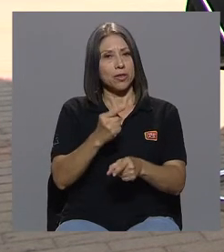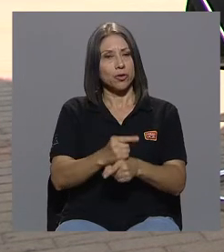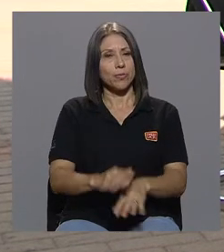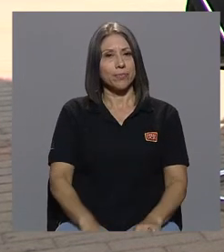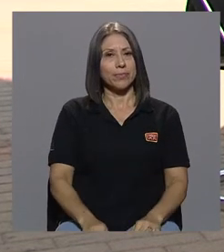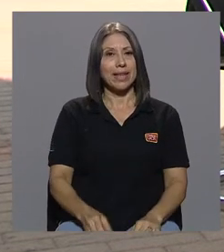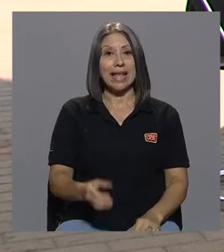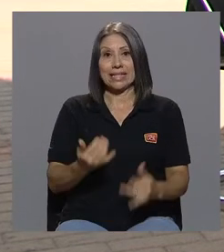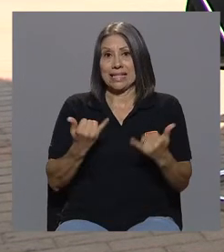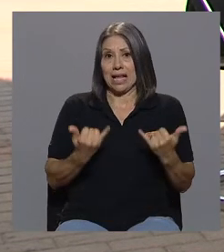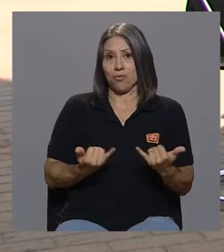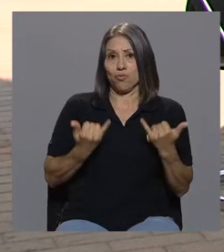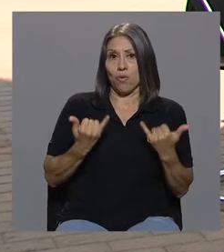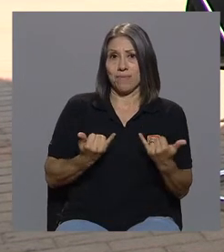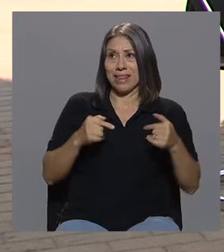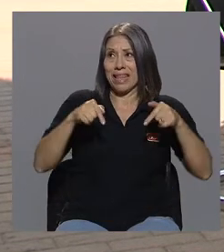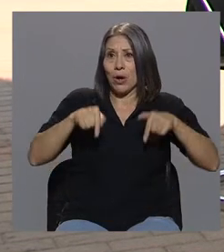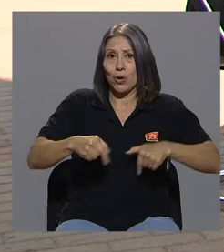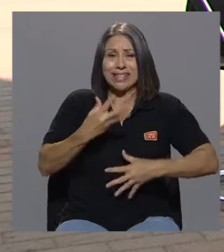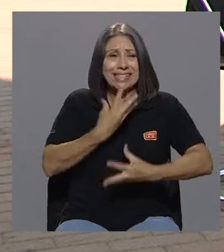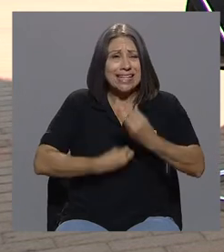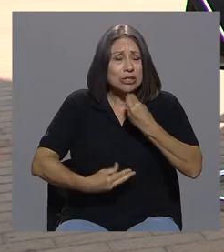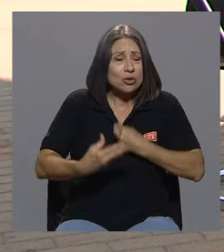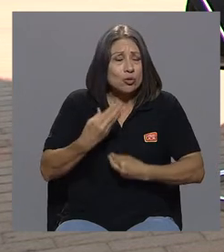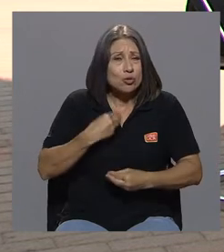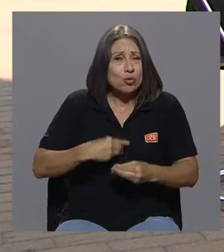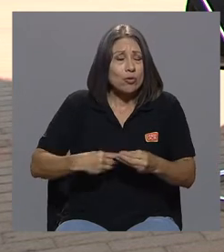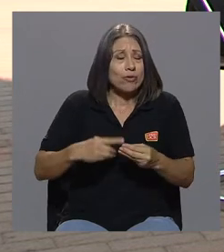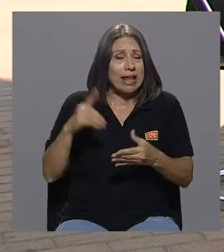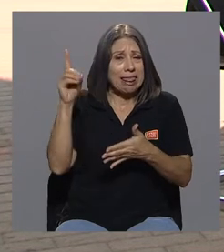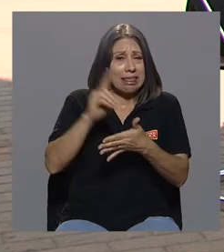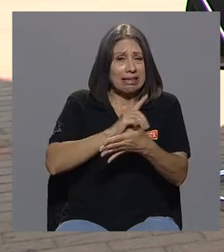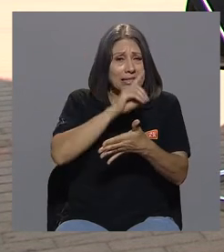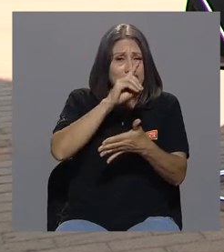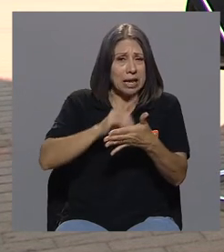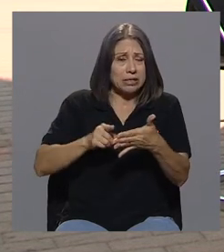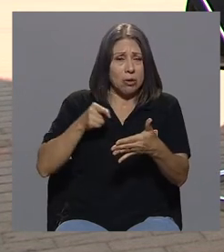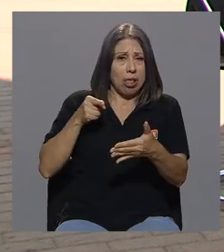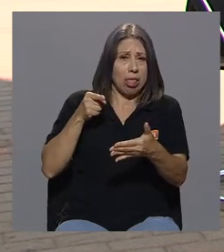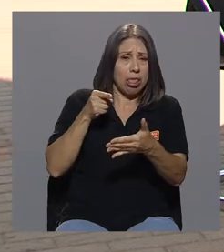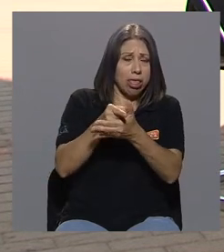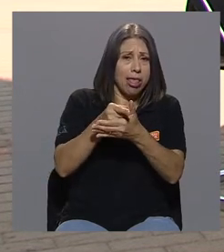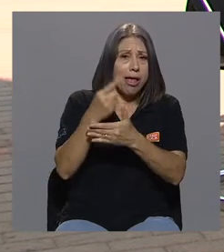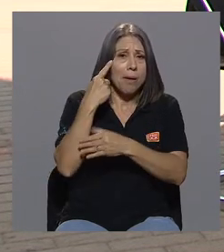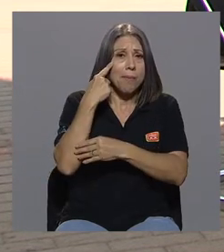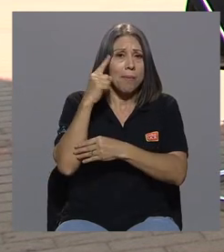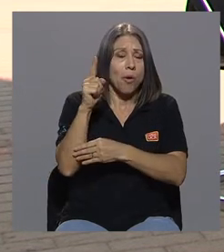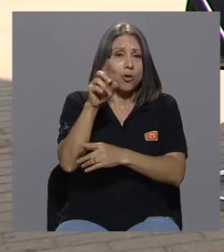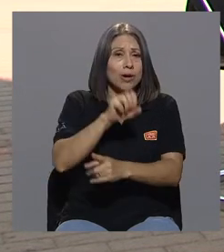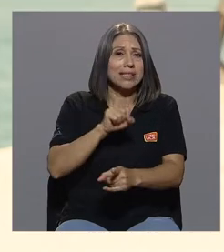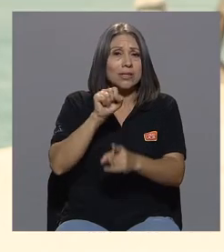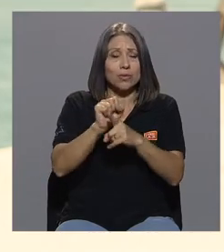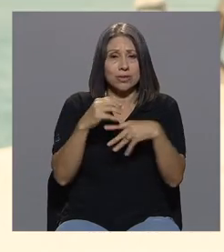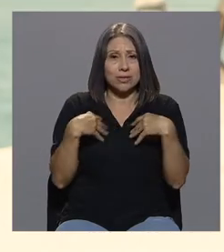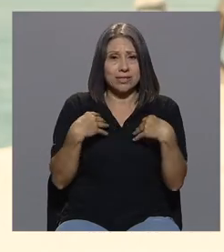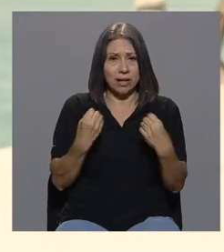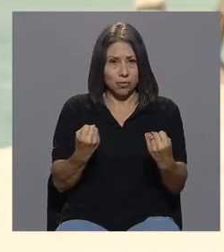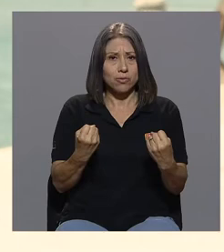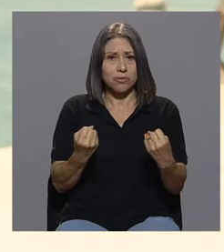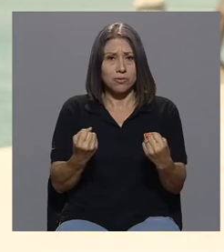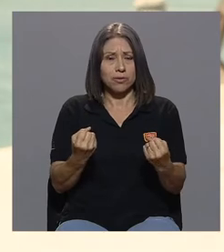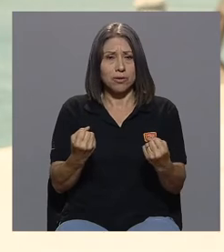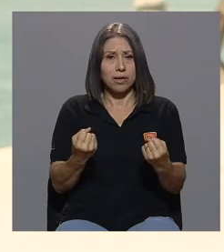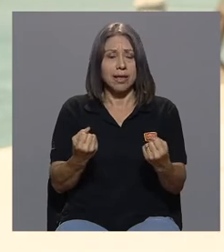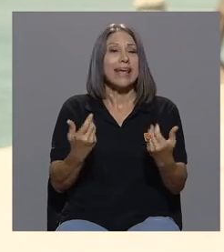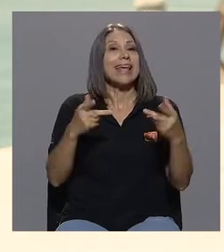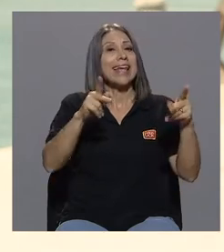actualmente se sufre estigma y discriminación por una situación de salud, ¿verdad? Y que la